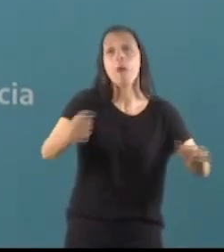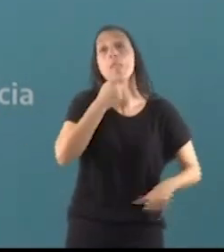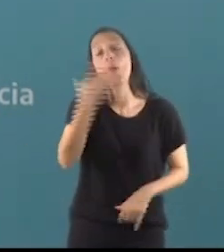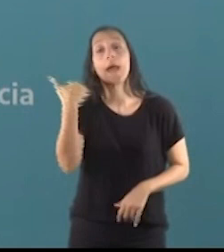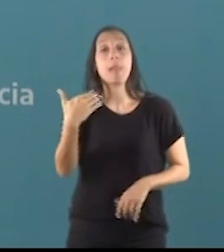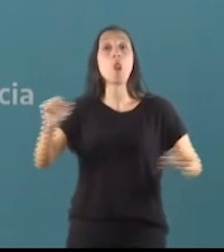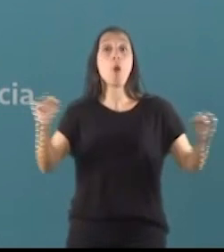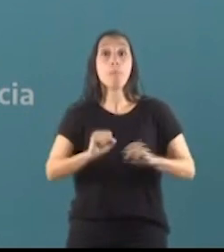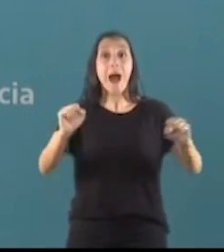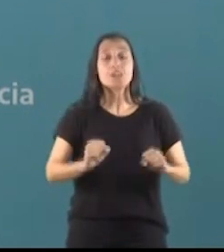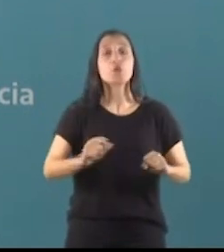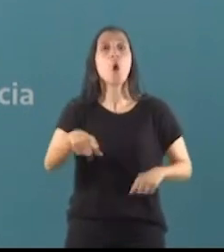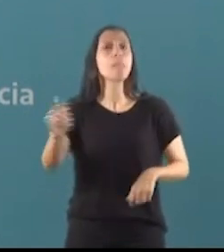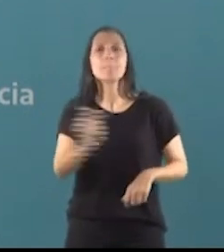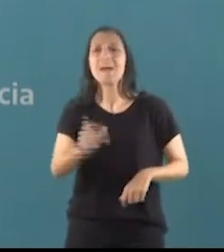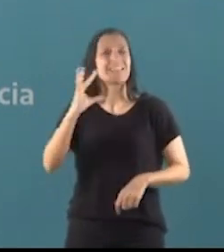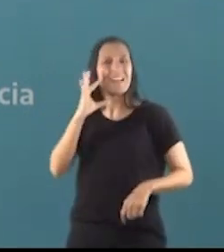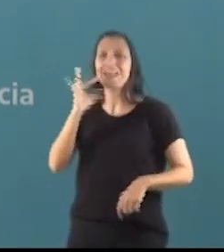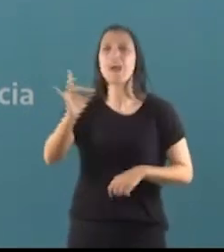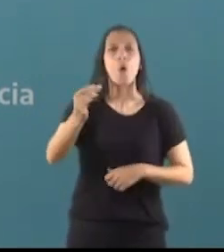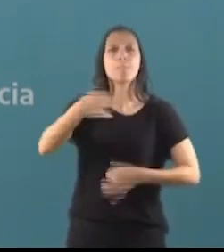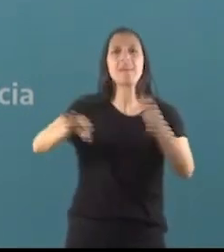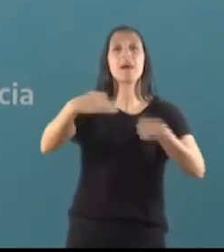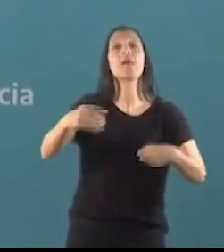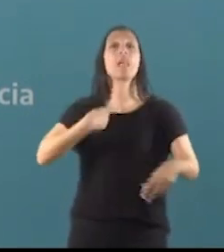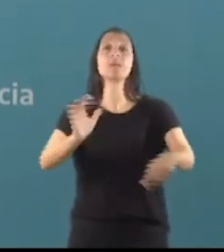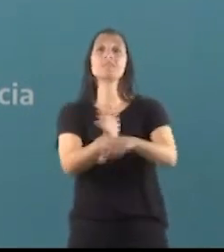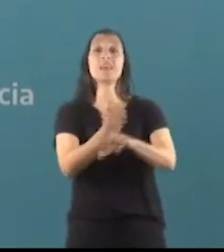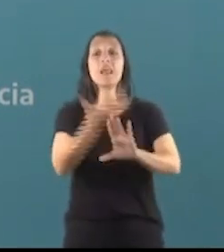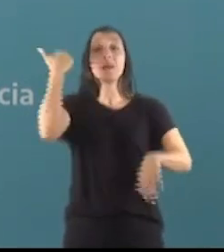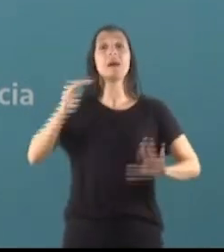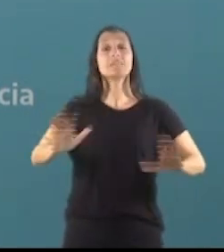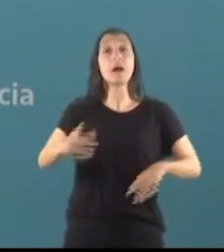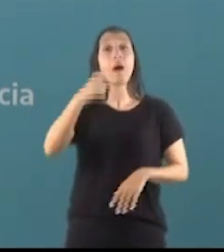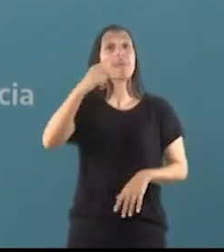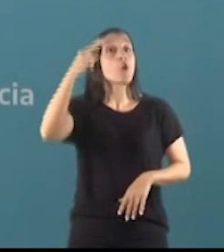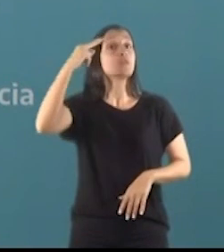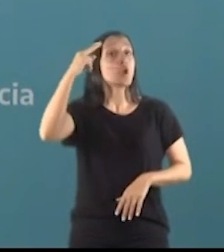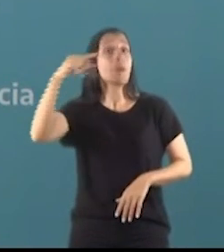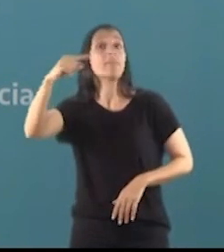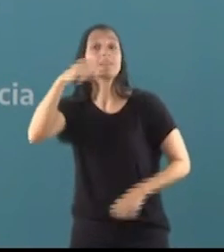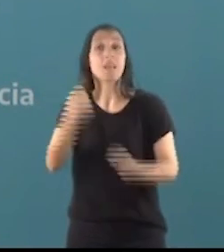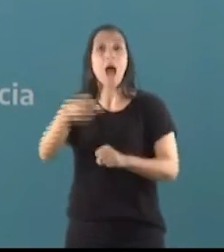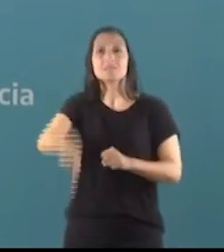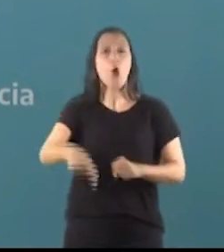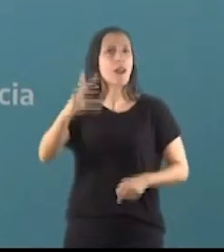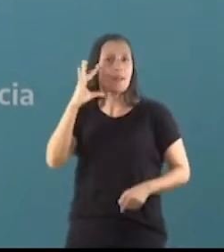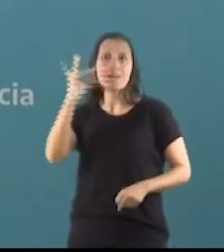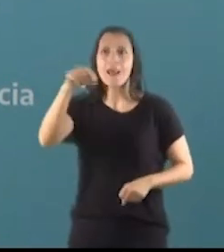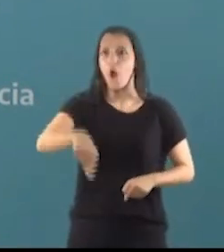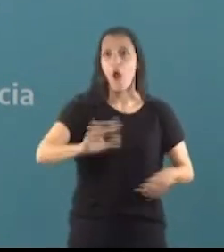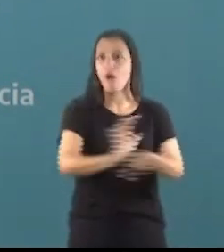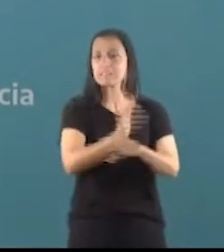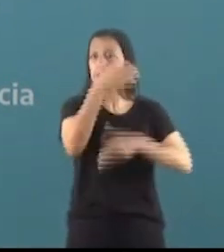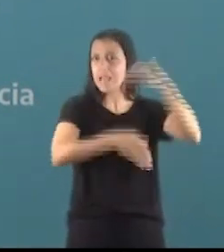fue el mes de más venta de tickets para el cine desde 1997 y que en turismo en el primer